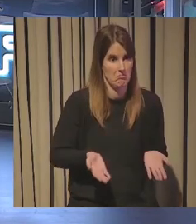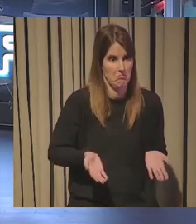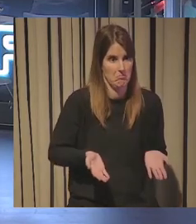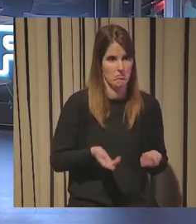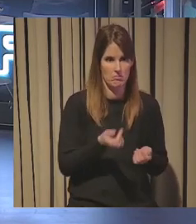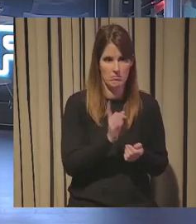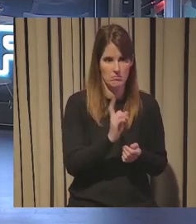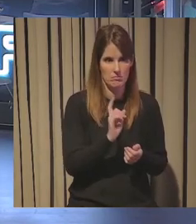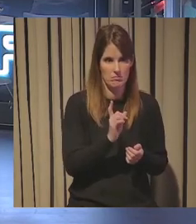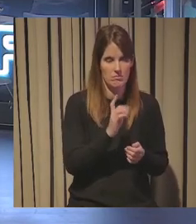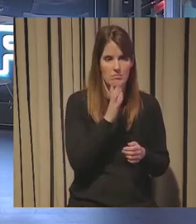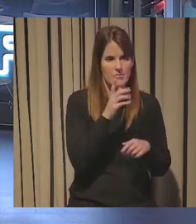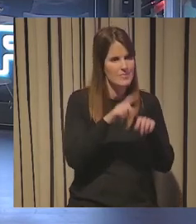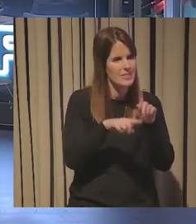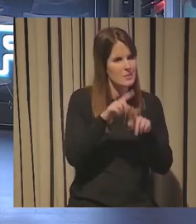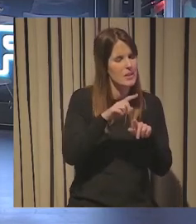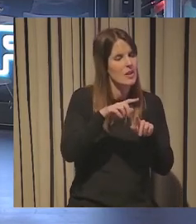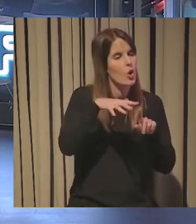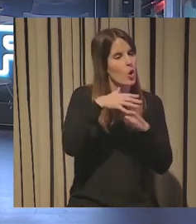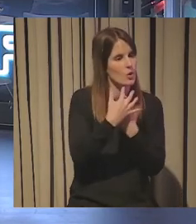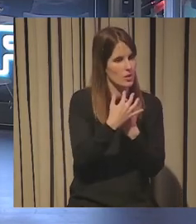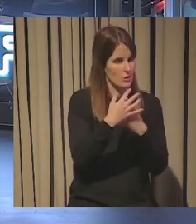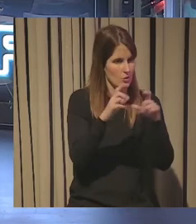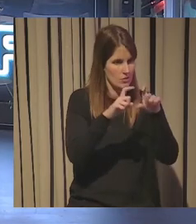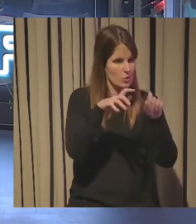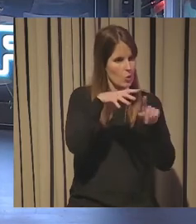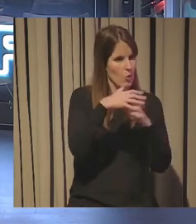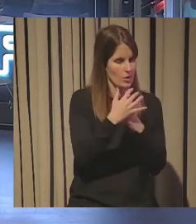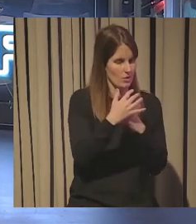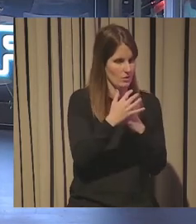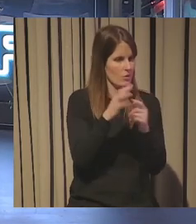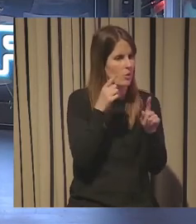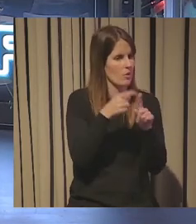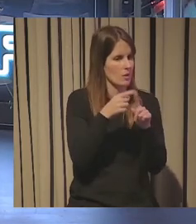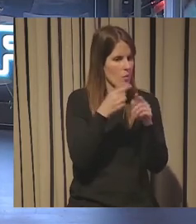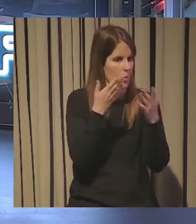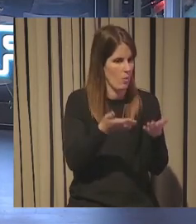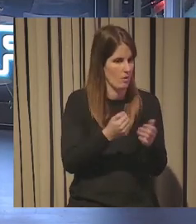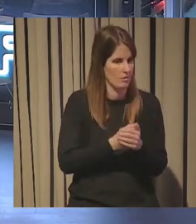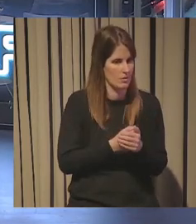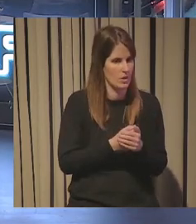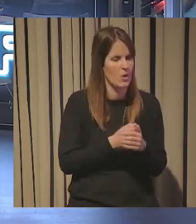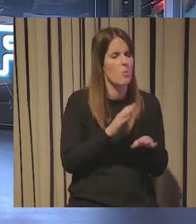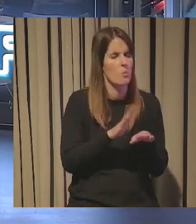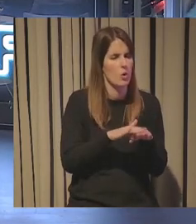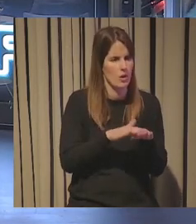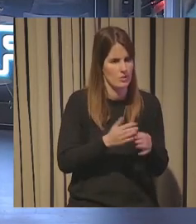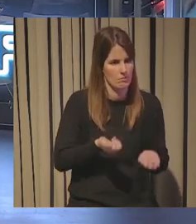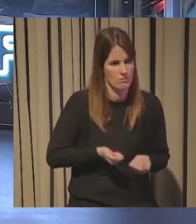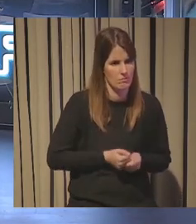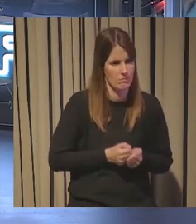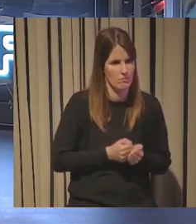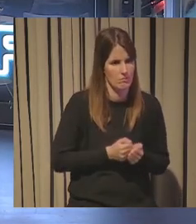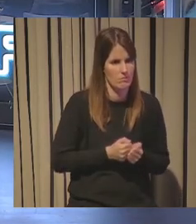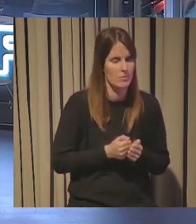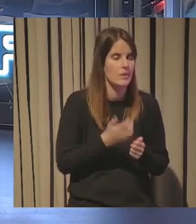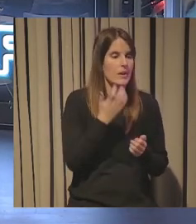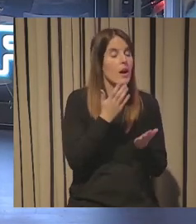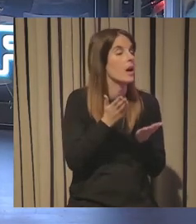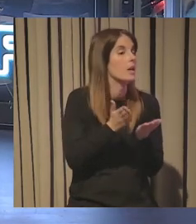¿no María? que es importante conocer el contexto de dónde viene y el por qué al fin y al cabo se trata de entender los por qué hay una tendencia